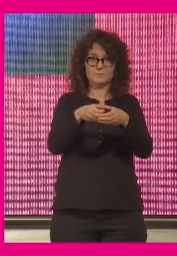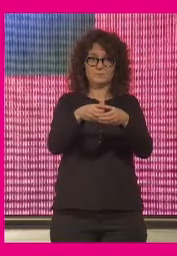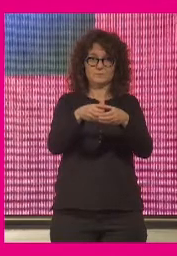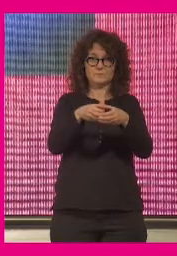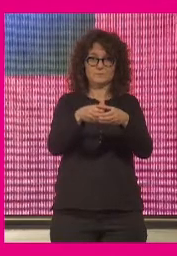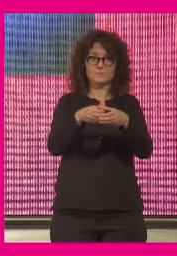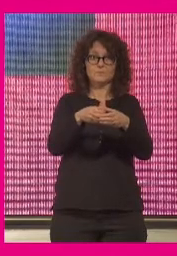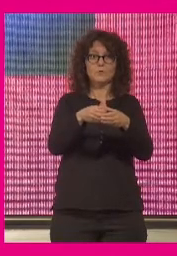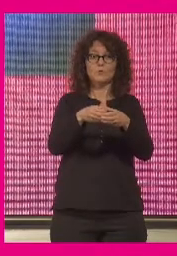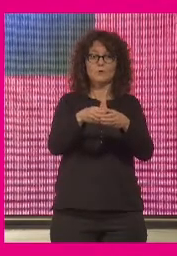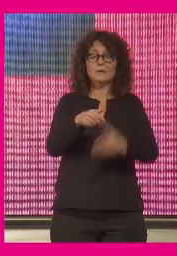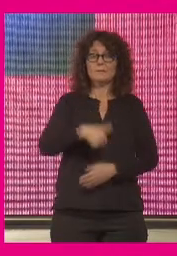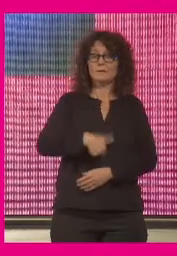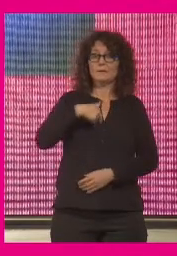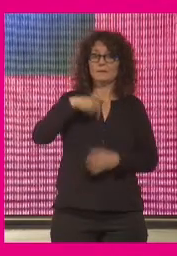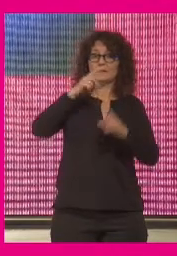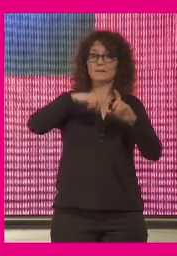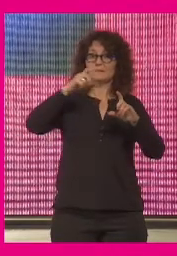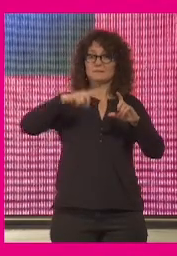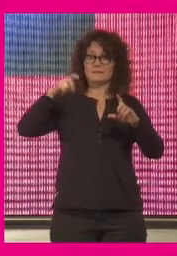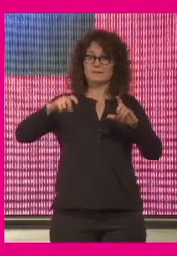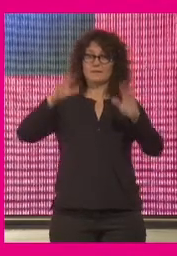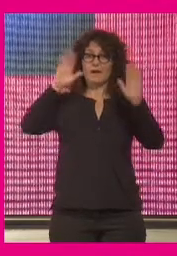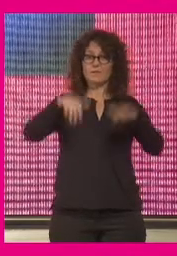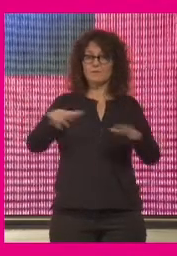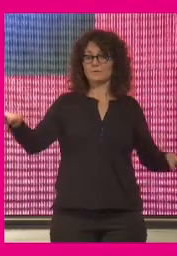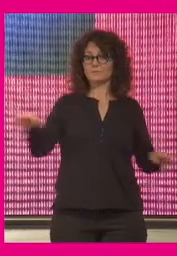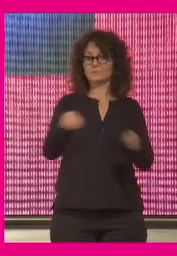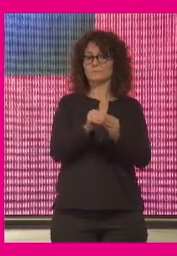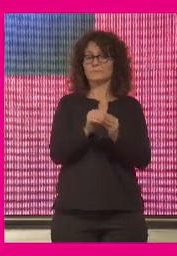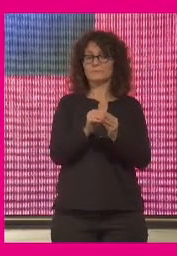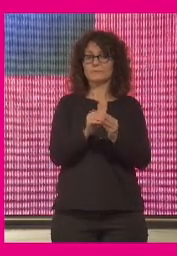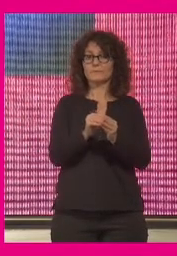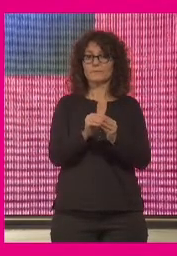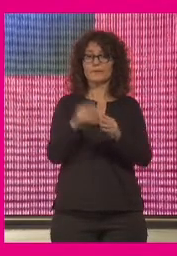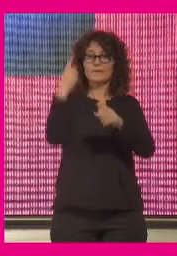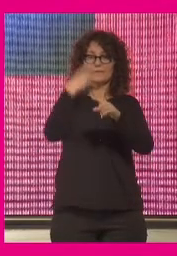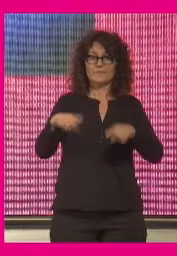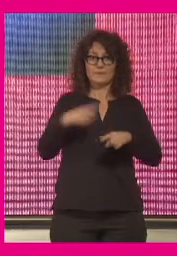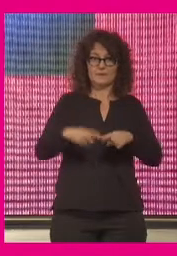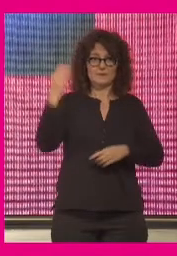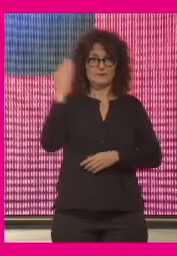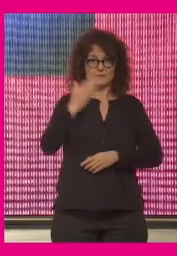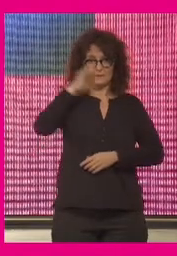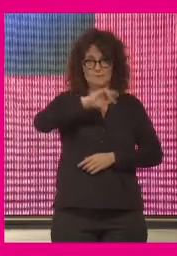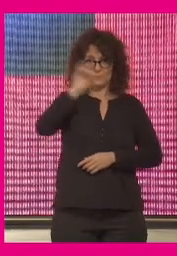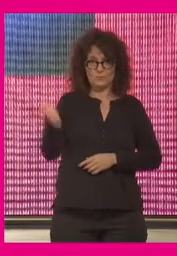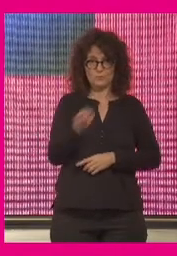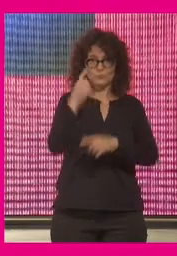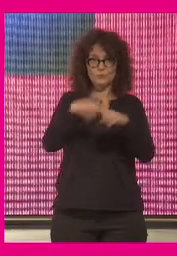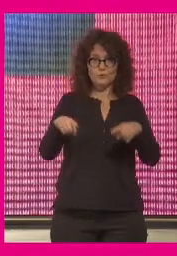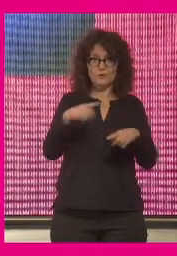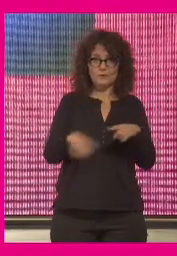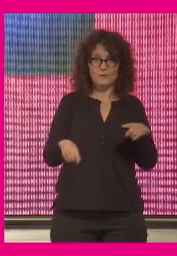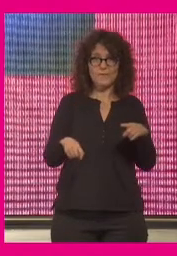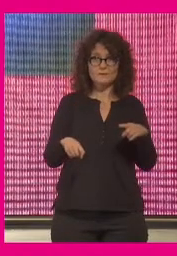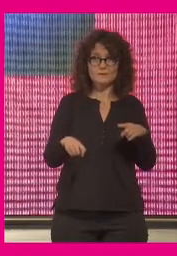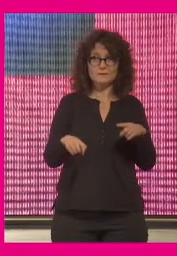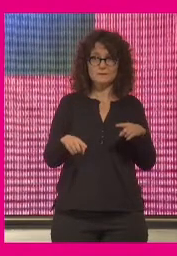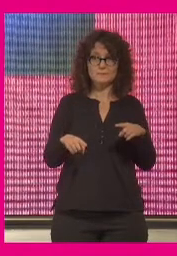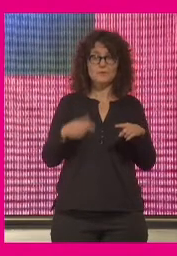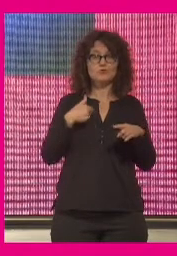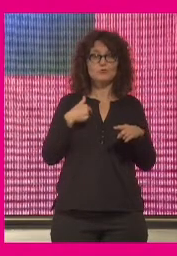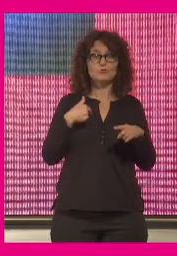estadística lo que tendríamos es un mosaico de diferentes vulnerabilidades creo que la salida